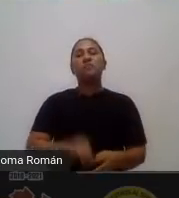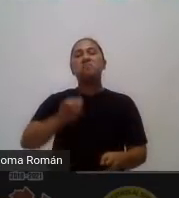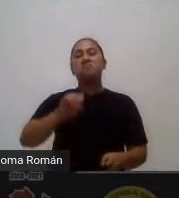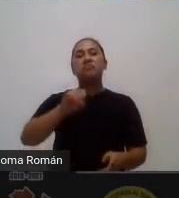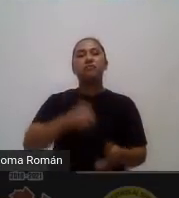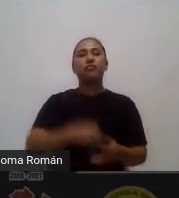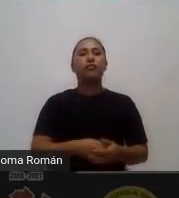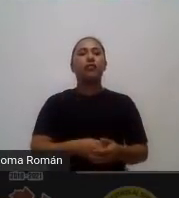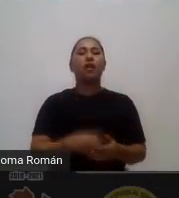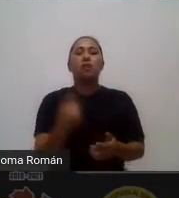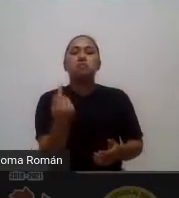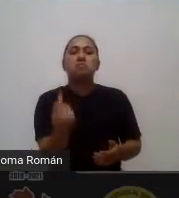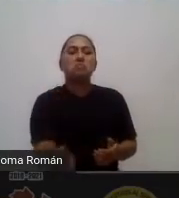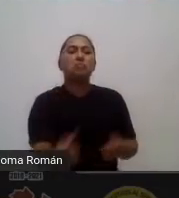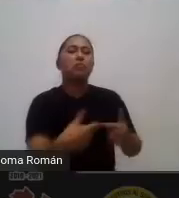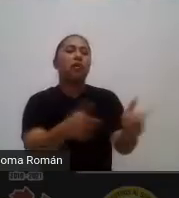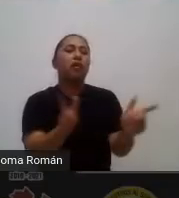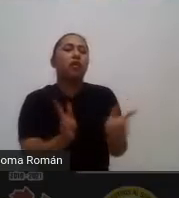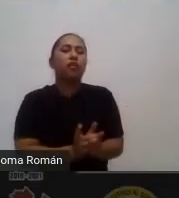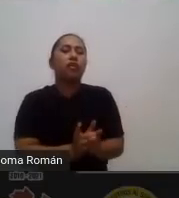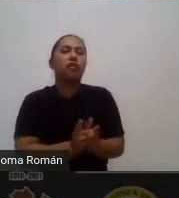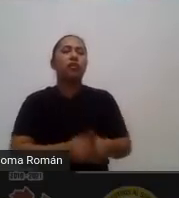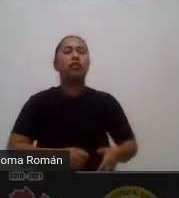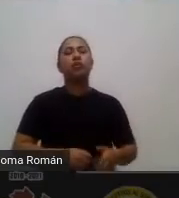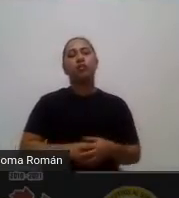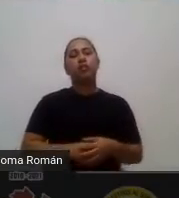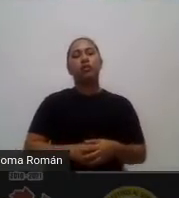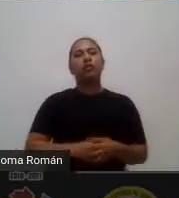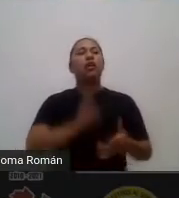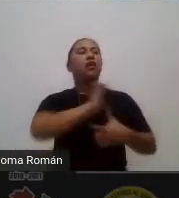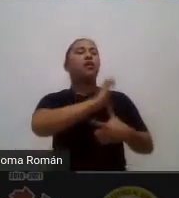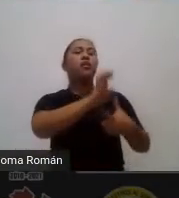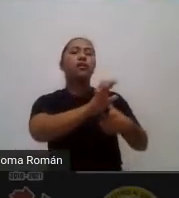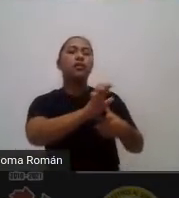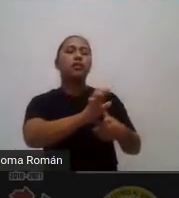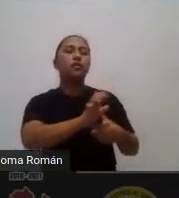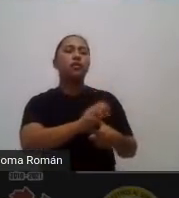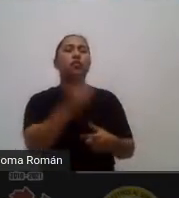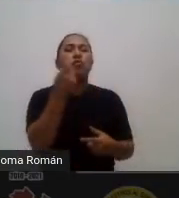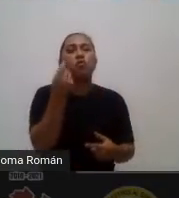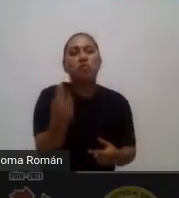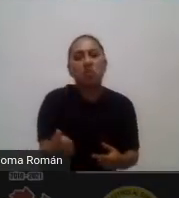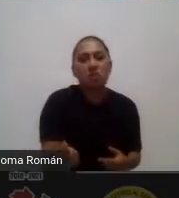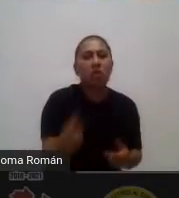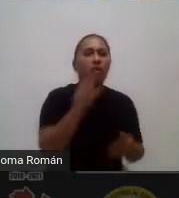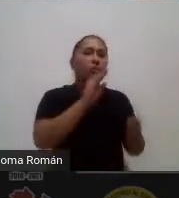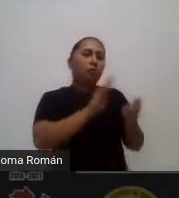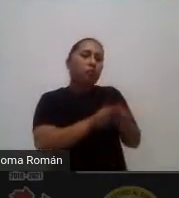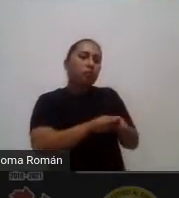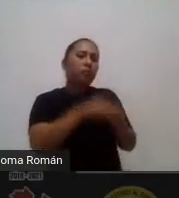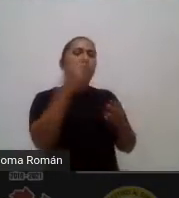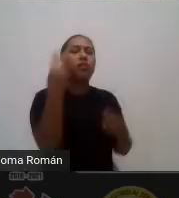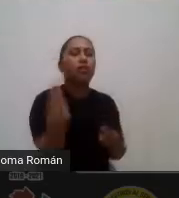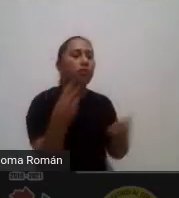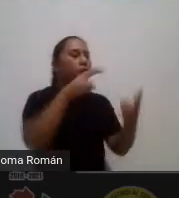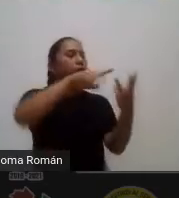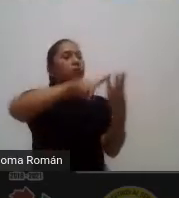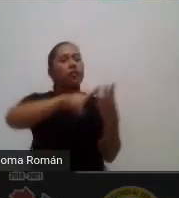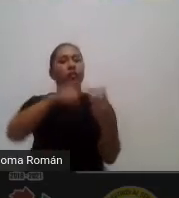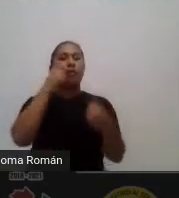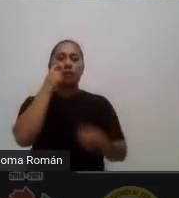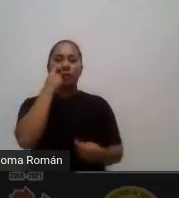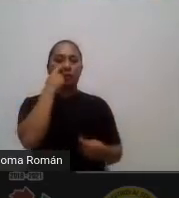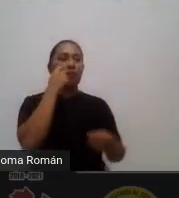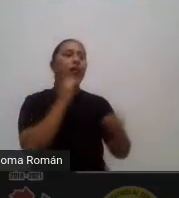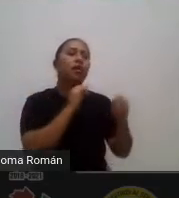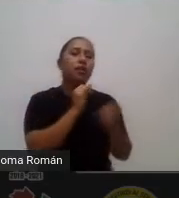pequeños subgrupos y entonces un par o un trío se van a estudiar tal área tal componente